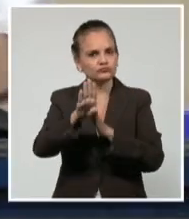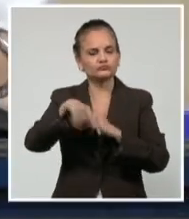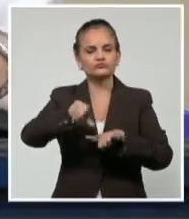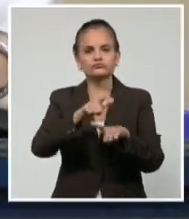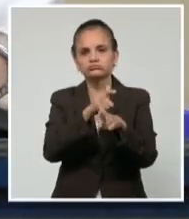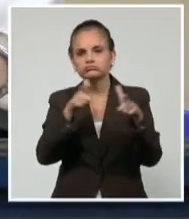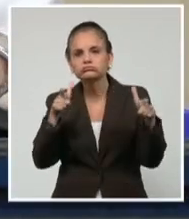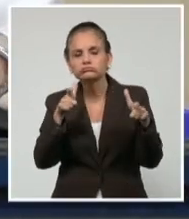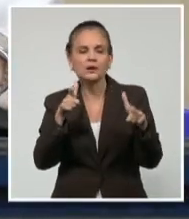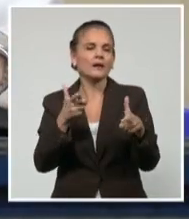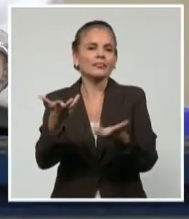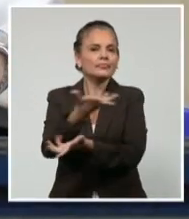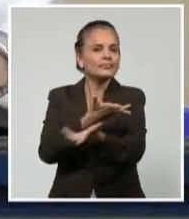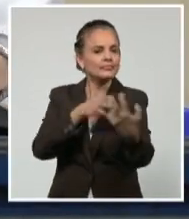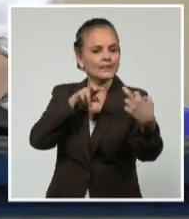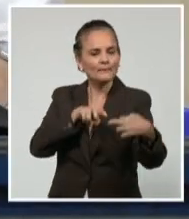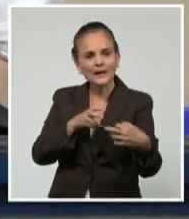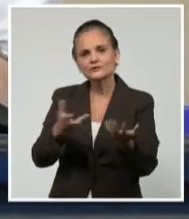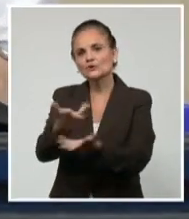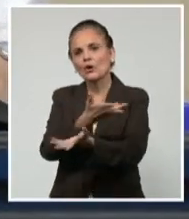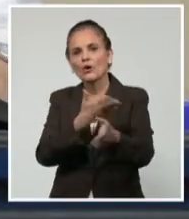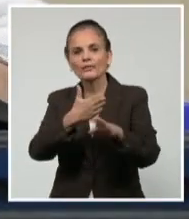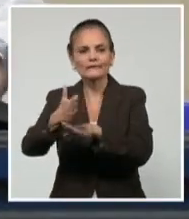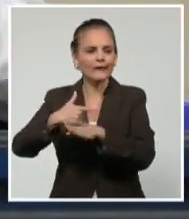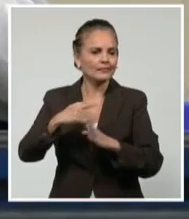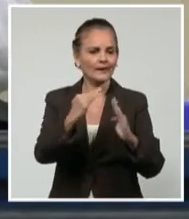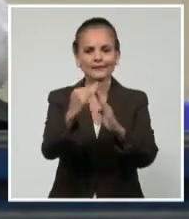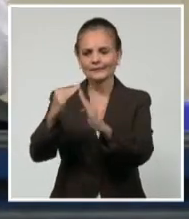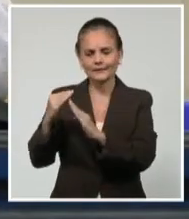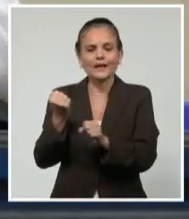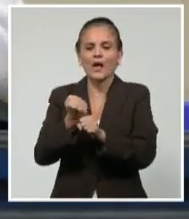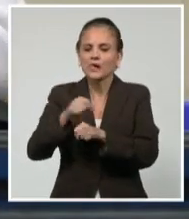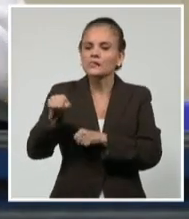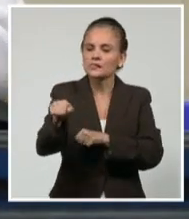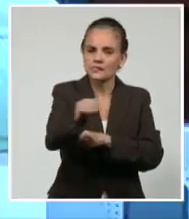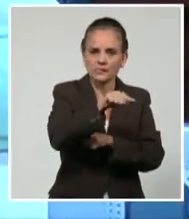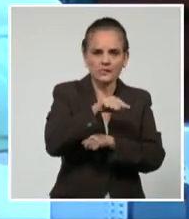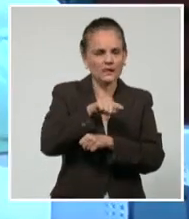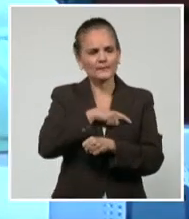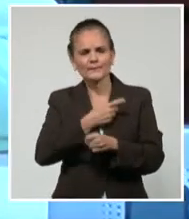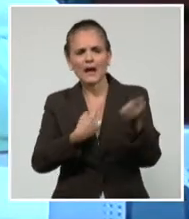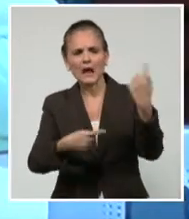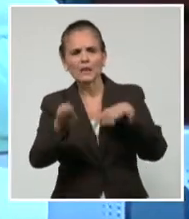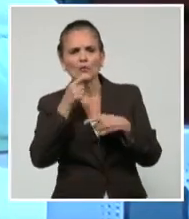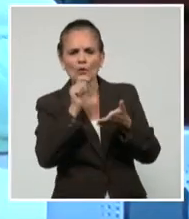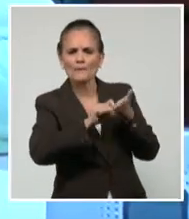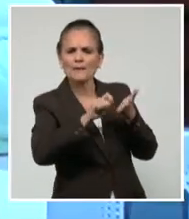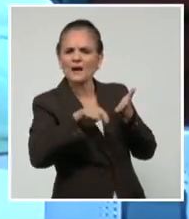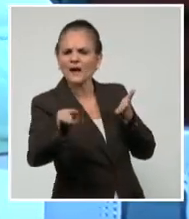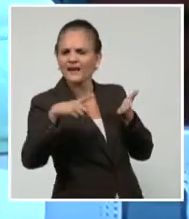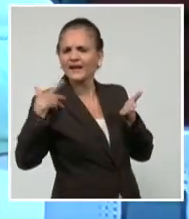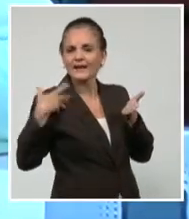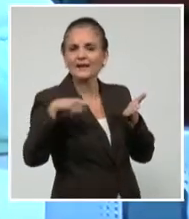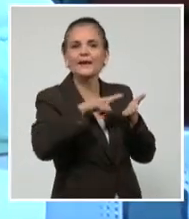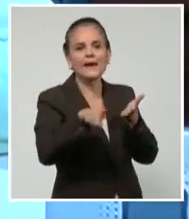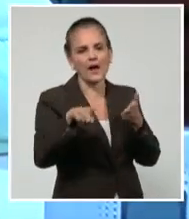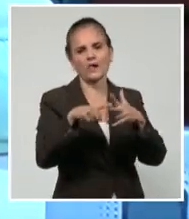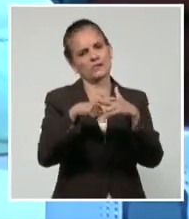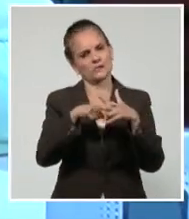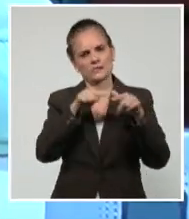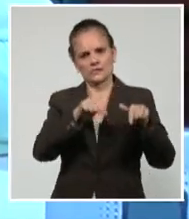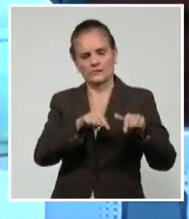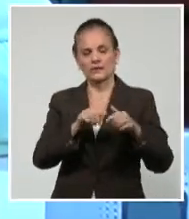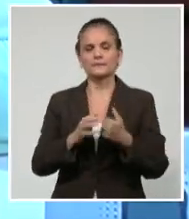reforzarán el trabajo comunitario y prestarán la debida atención a los planteamientos pendientes de solución, entre otras actividades.